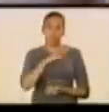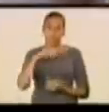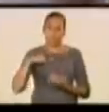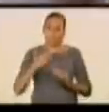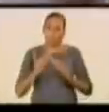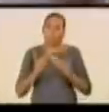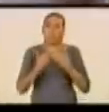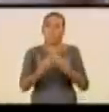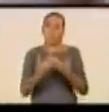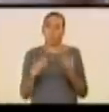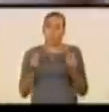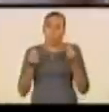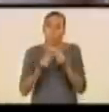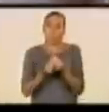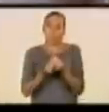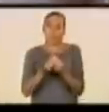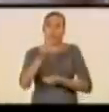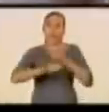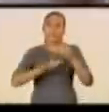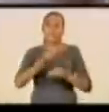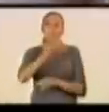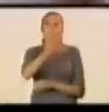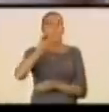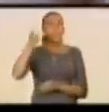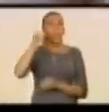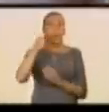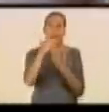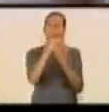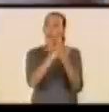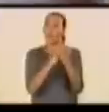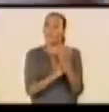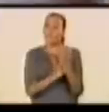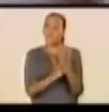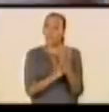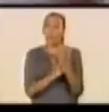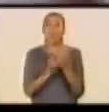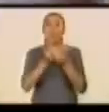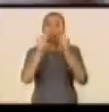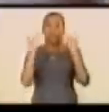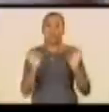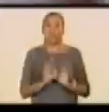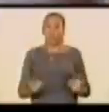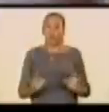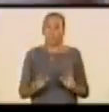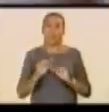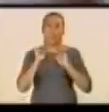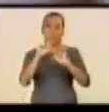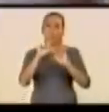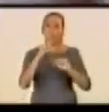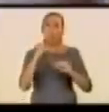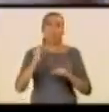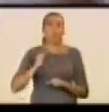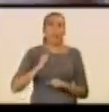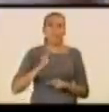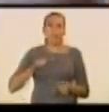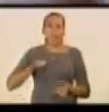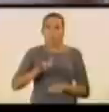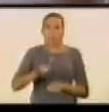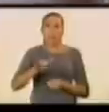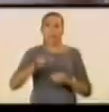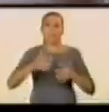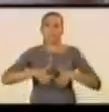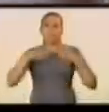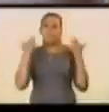juntos a la generación de las mejores condiciones y evitemos cualquier exacerbación en